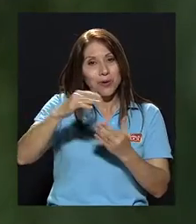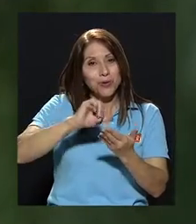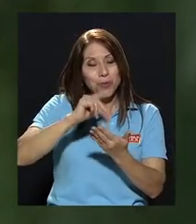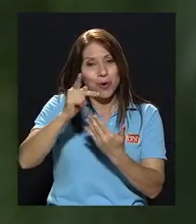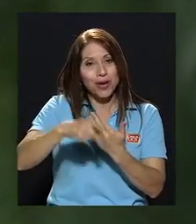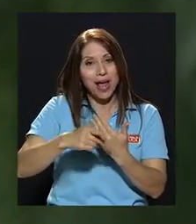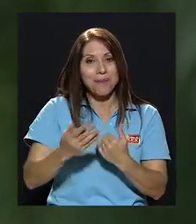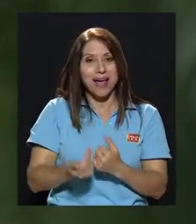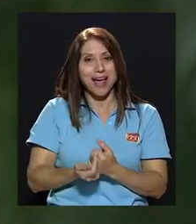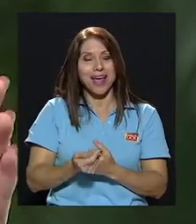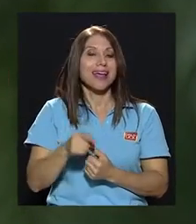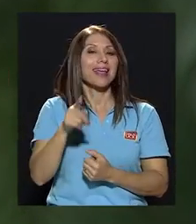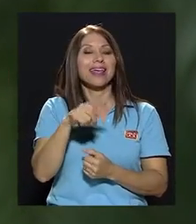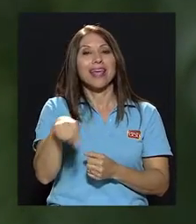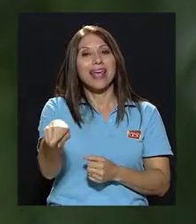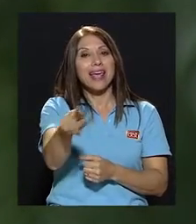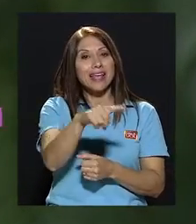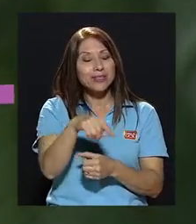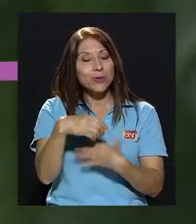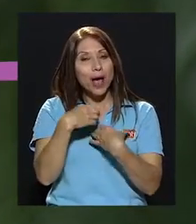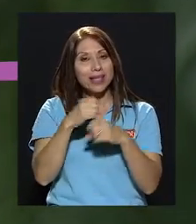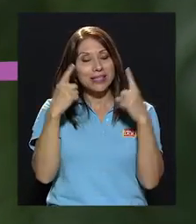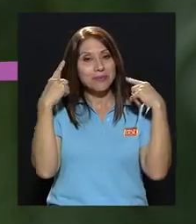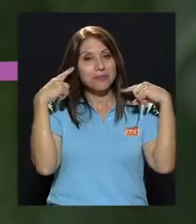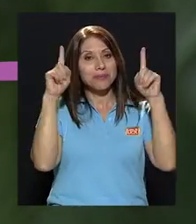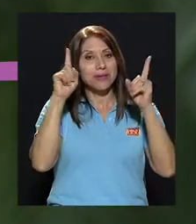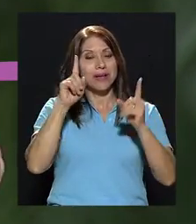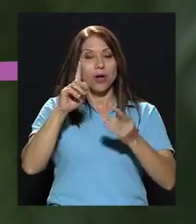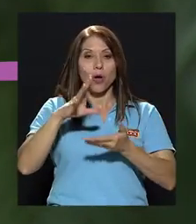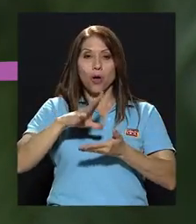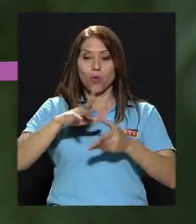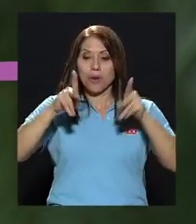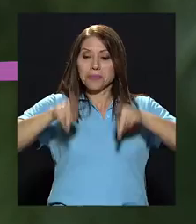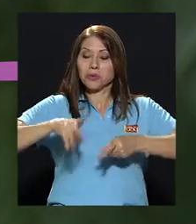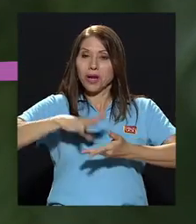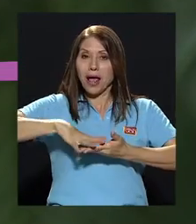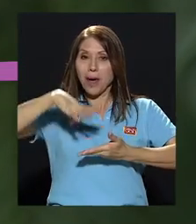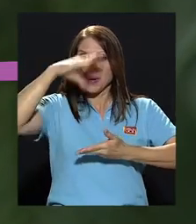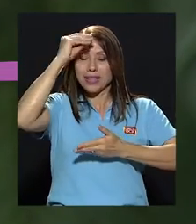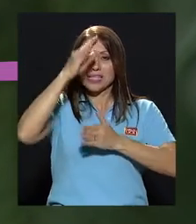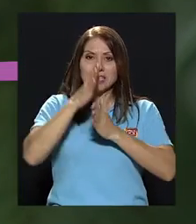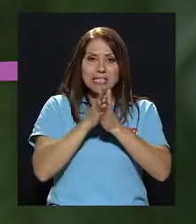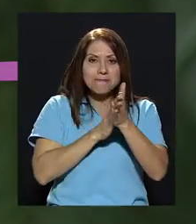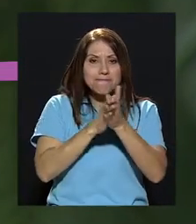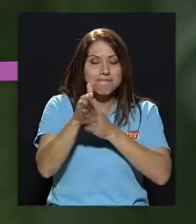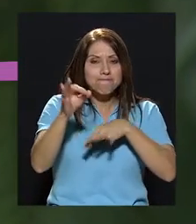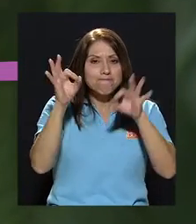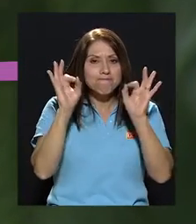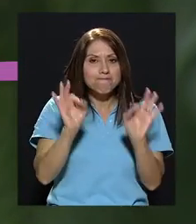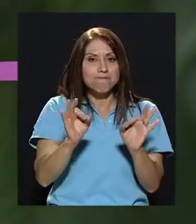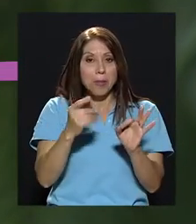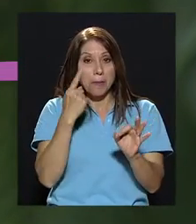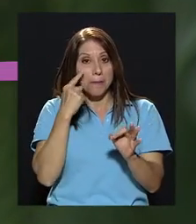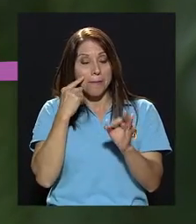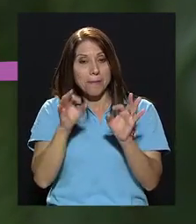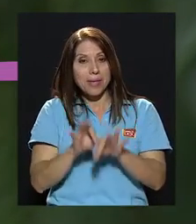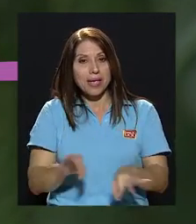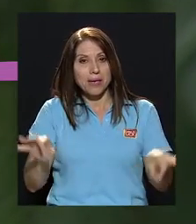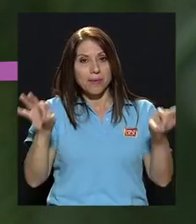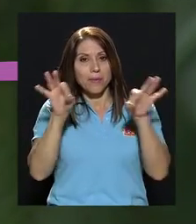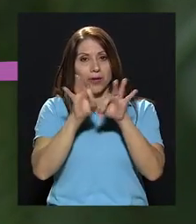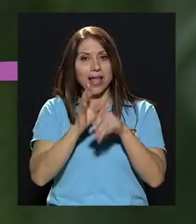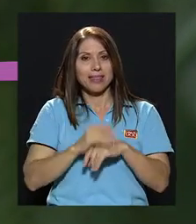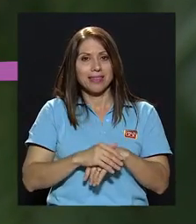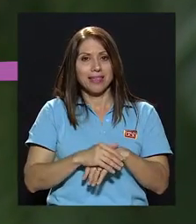otro programa, nos harían un aprendiz eficaz, muy eficaz. Entonces vean qué importante, ¿verdad?